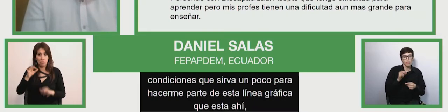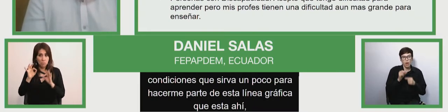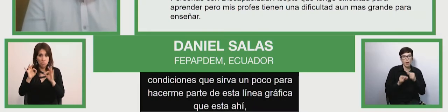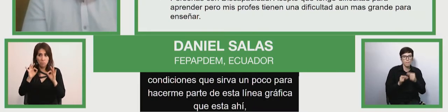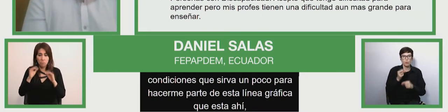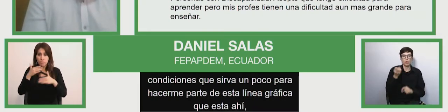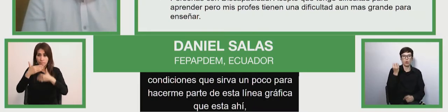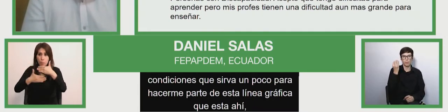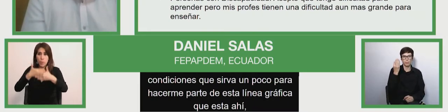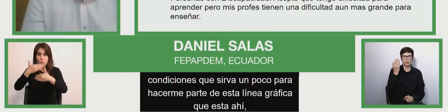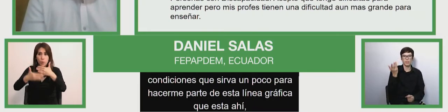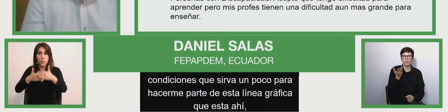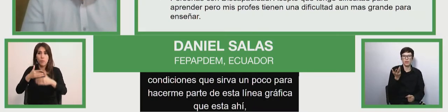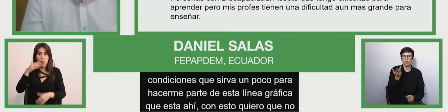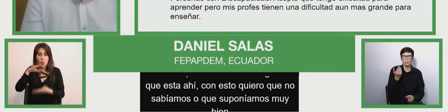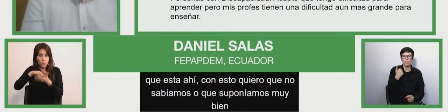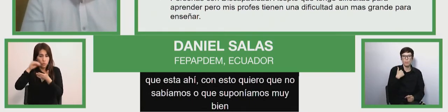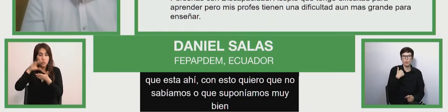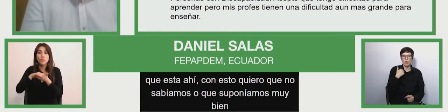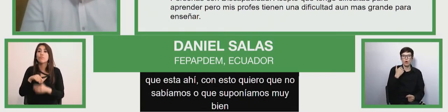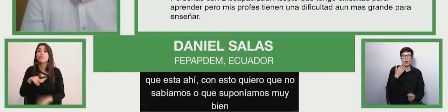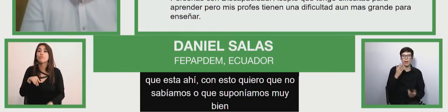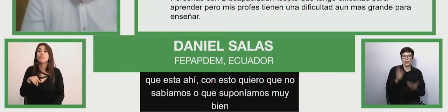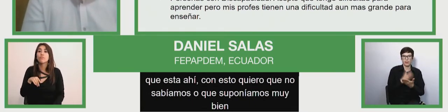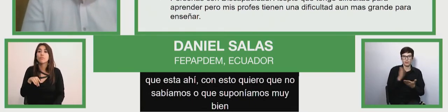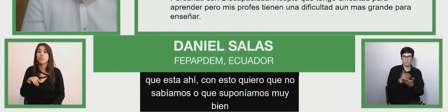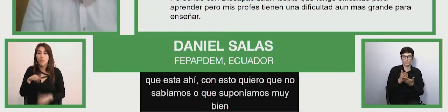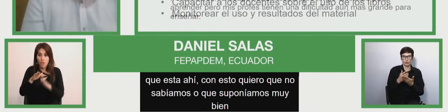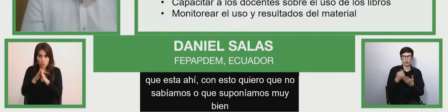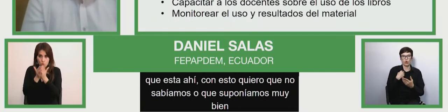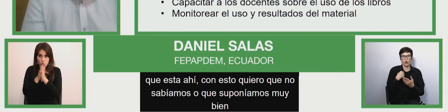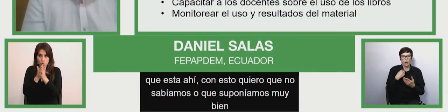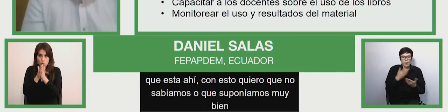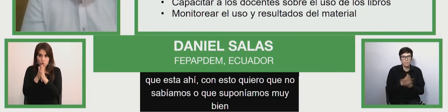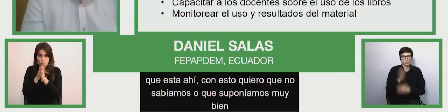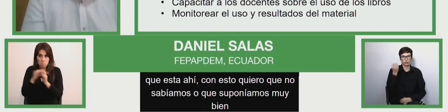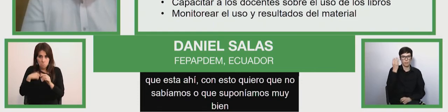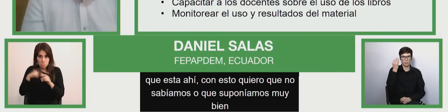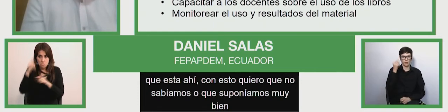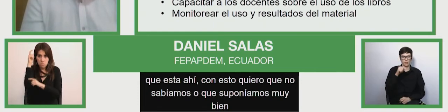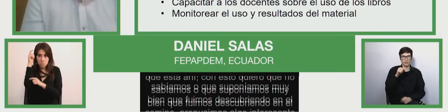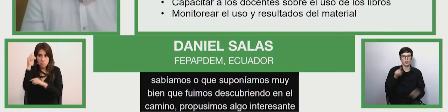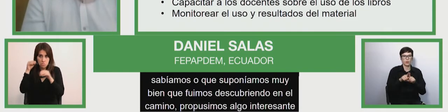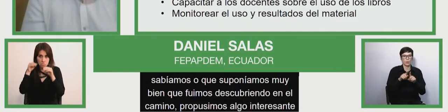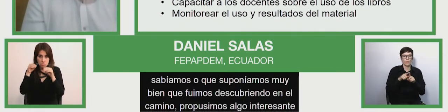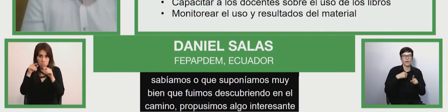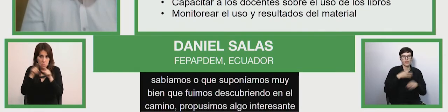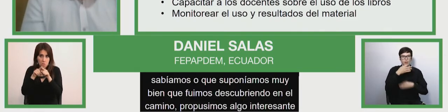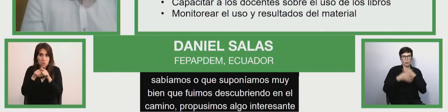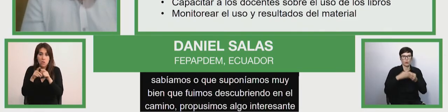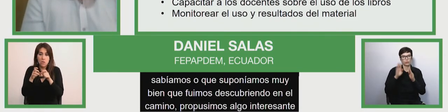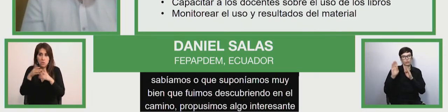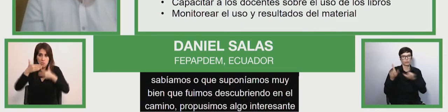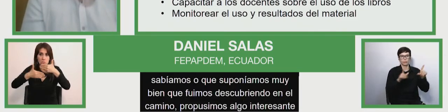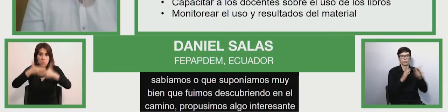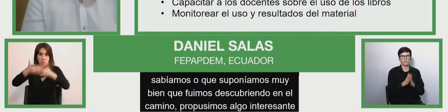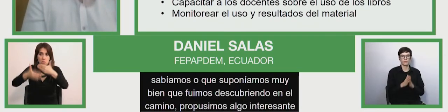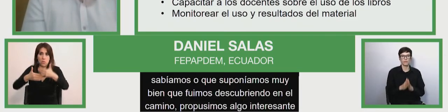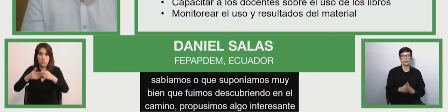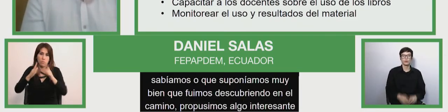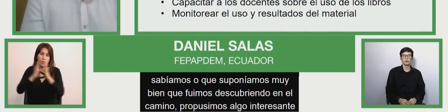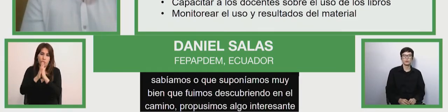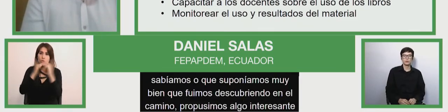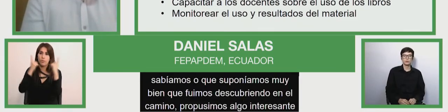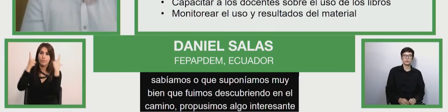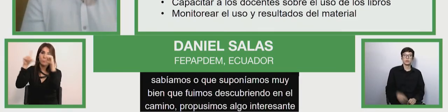algo interesante, que es la colección Hacia Aprendo, que si me ayudan a cambiar de diapositiva, les contaré un poquito a dónde apunto. Lo primero era